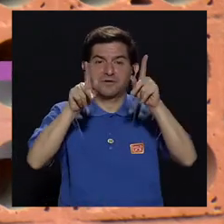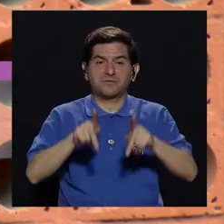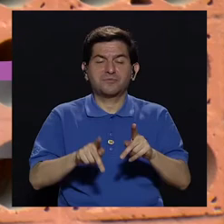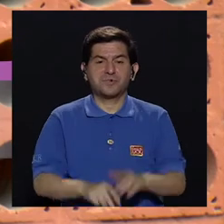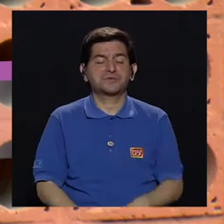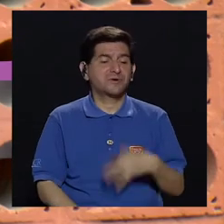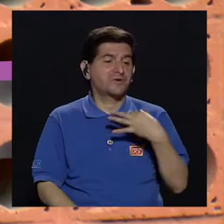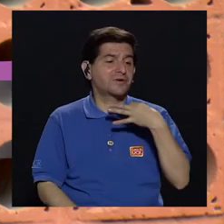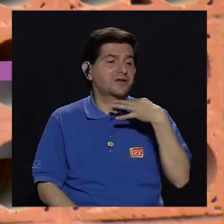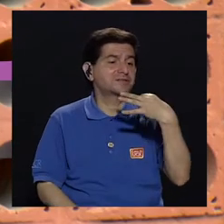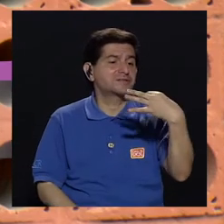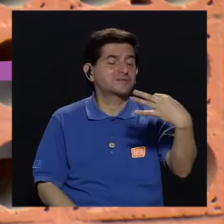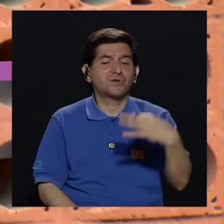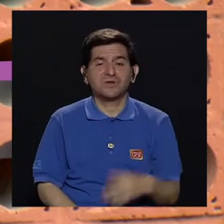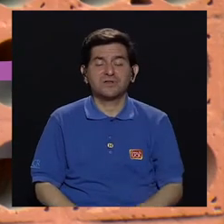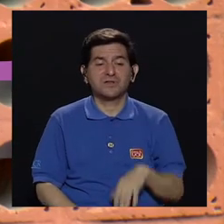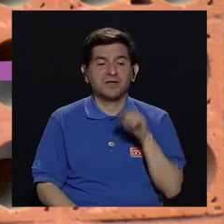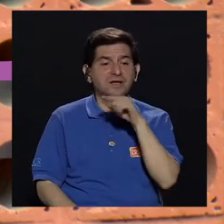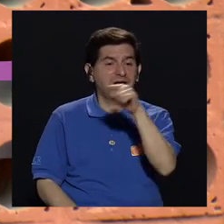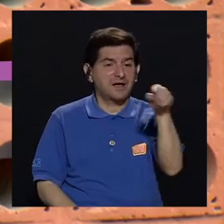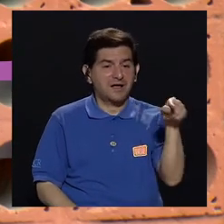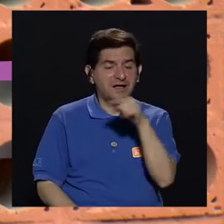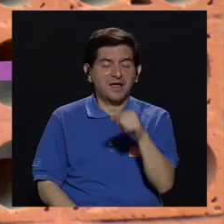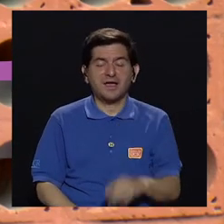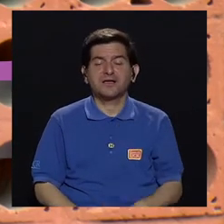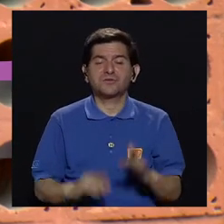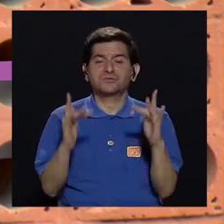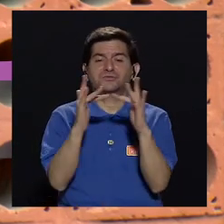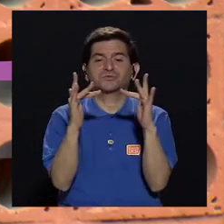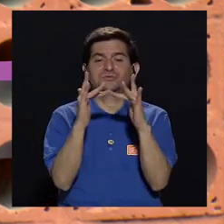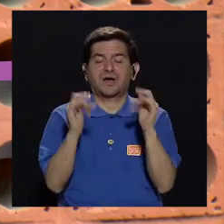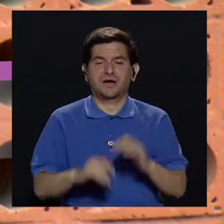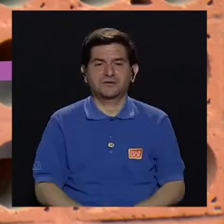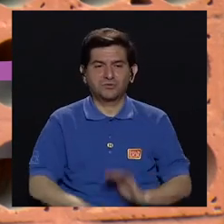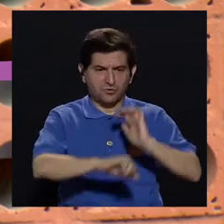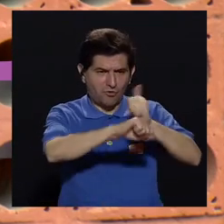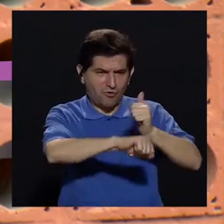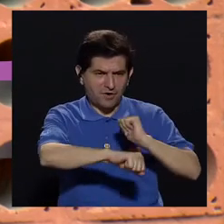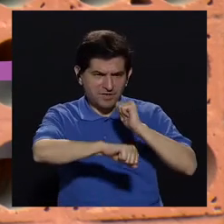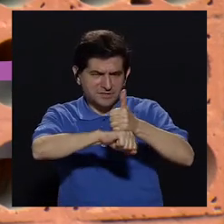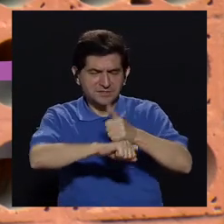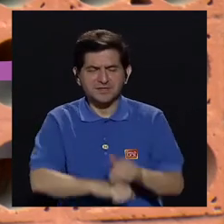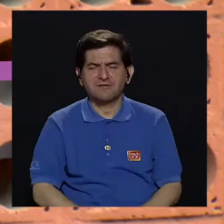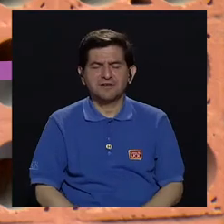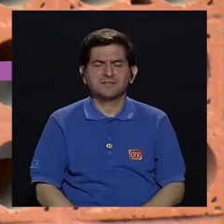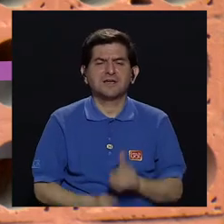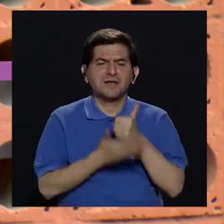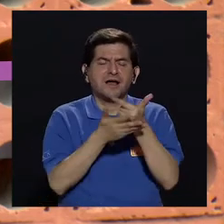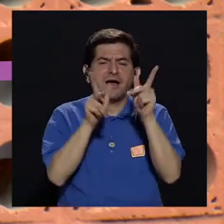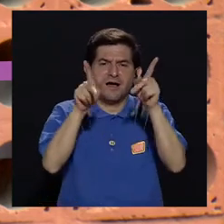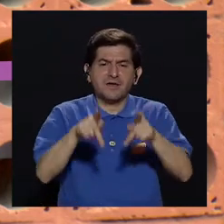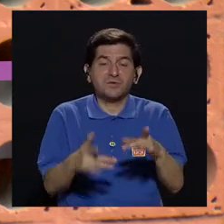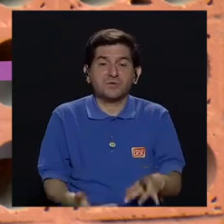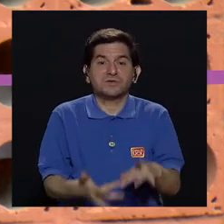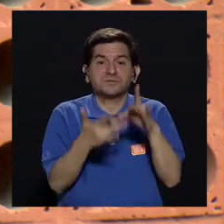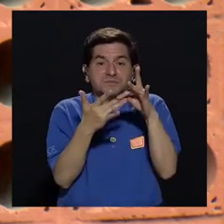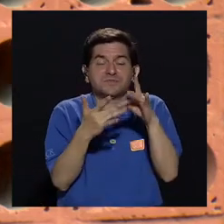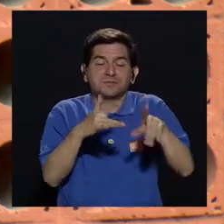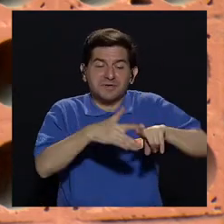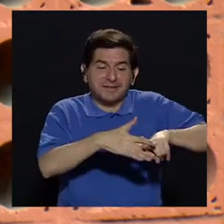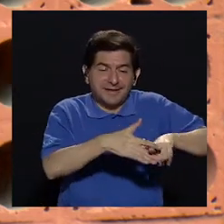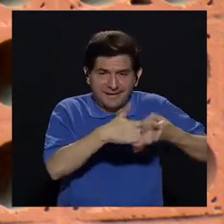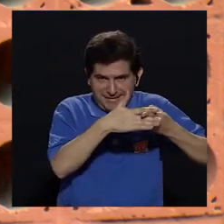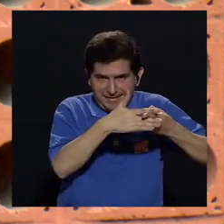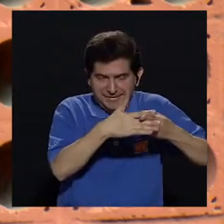personas que cotidianamente ellos están conectándose para establecer pautas para ayudar a la persona, sobre todo en los